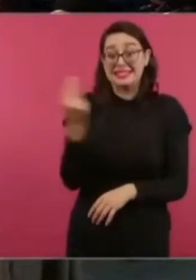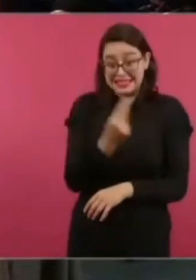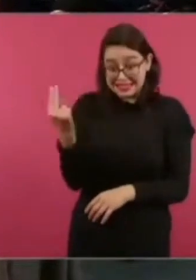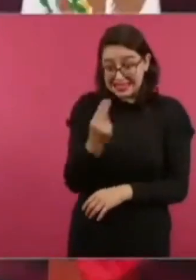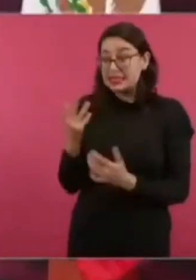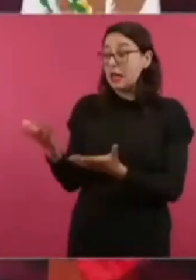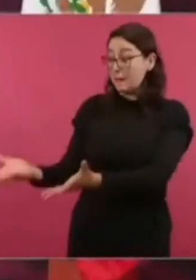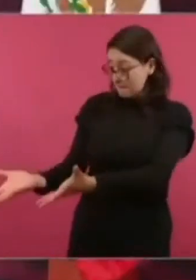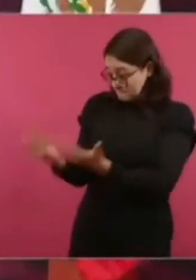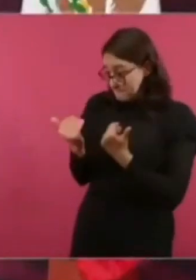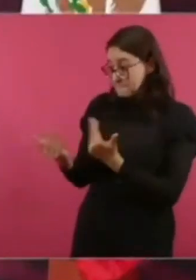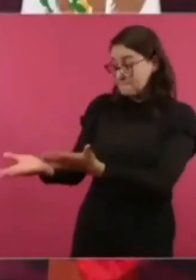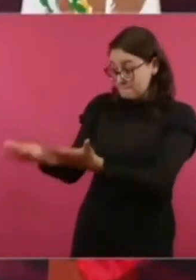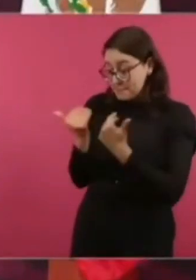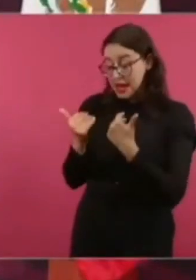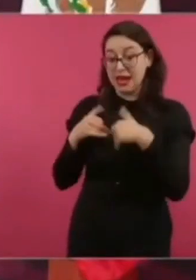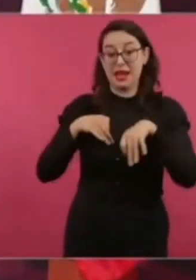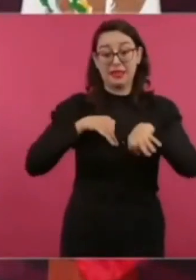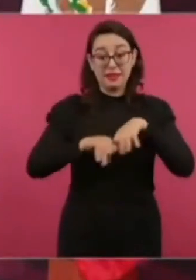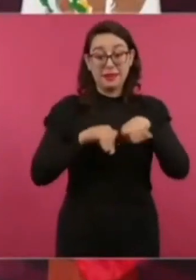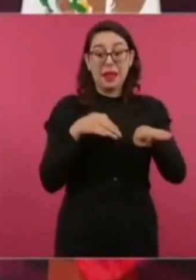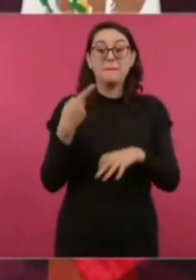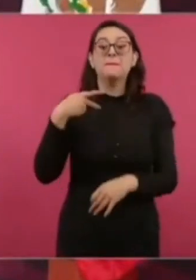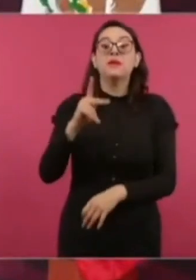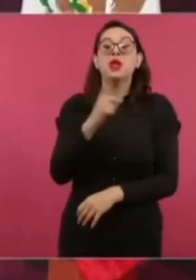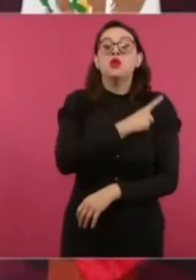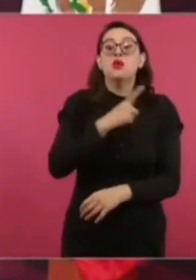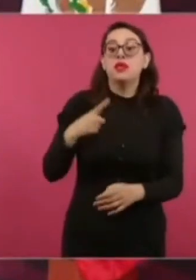depende que se